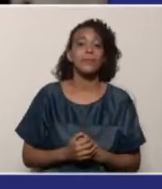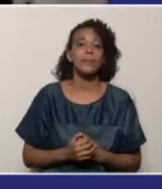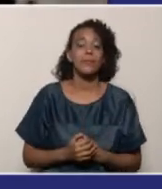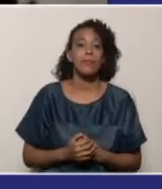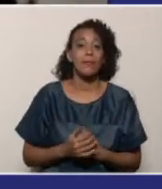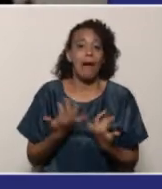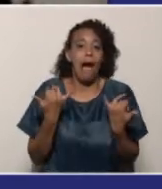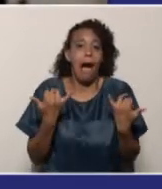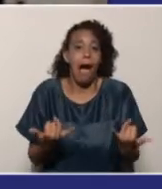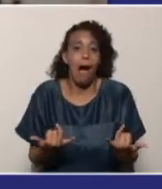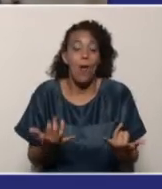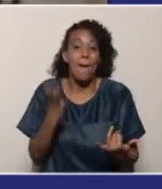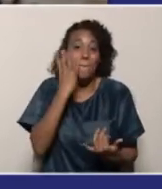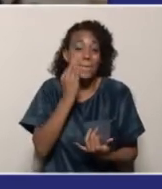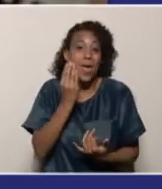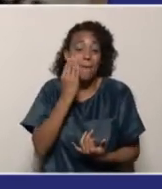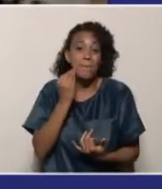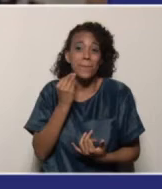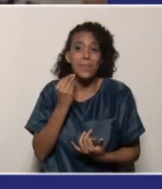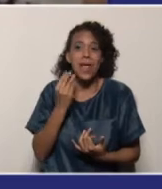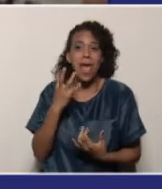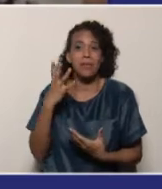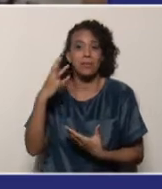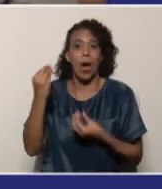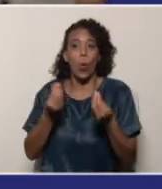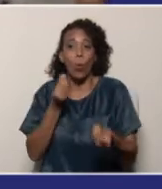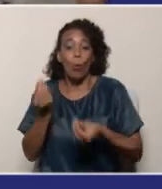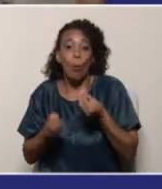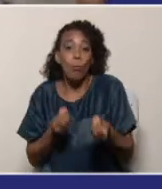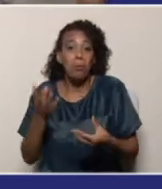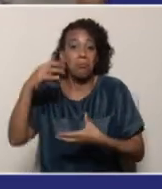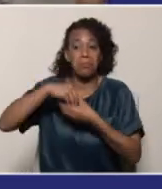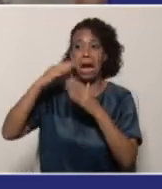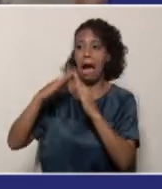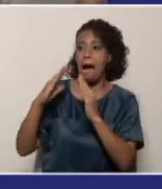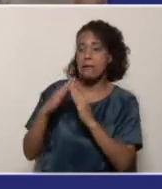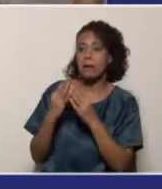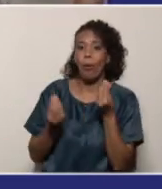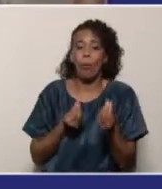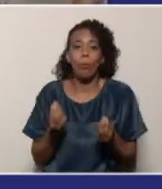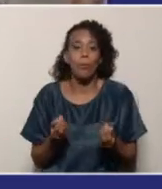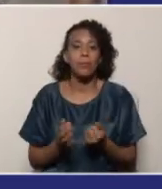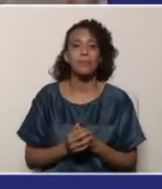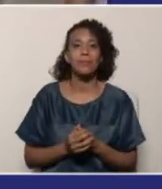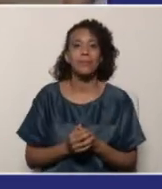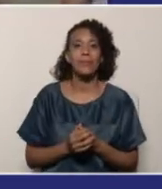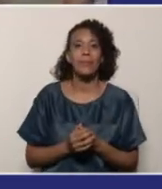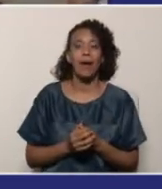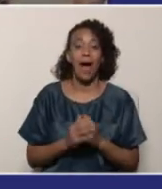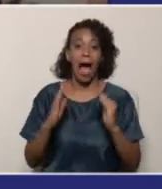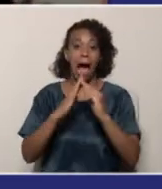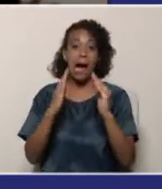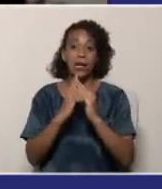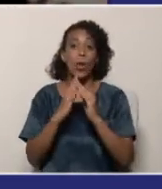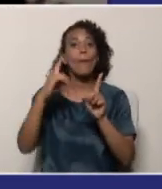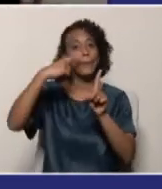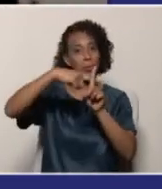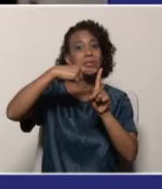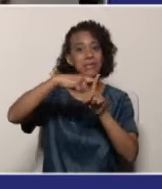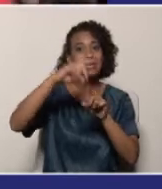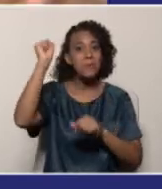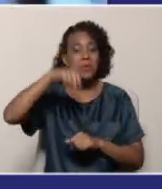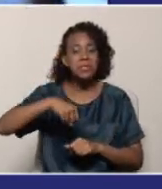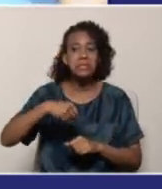Mi experiencia fue algo, o sea, estudiar desde la casa es algo positivo.